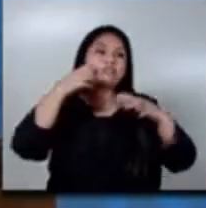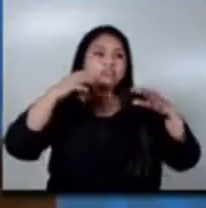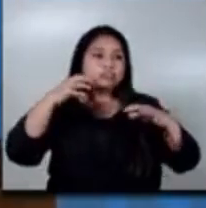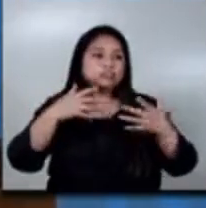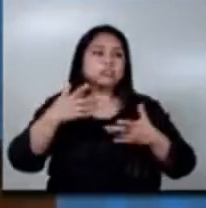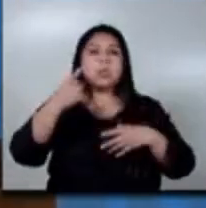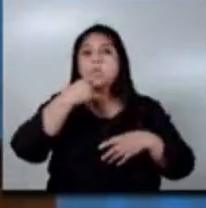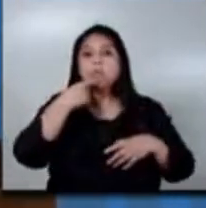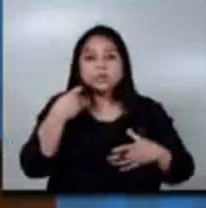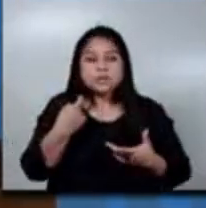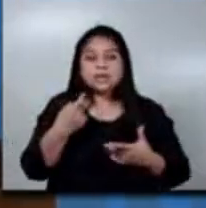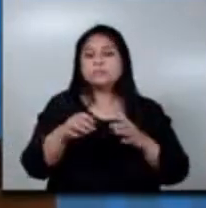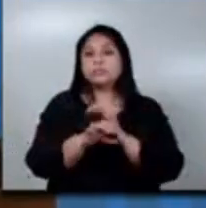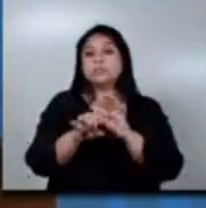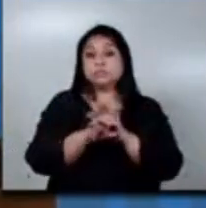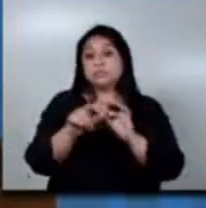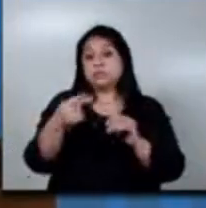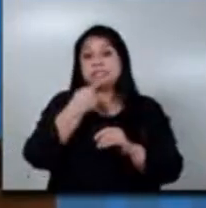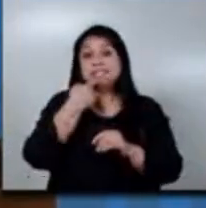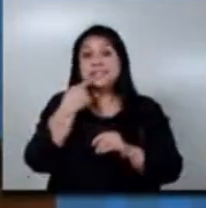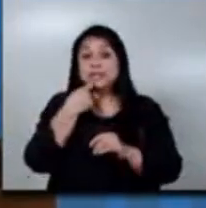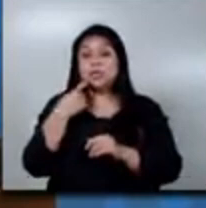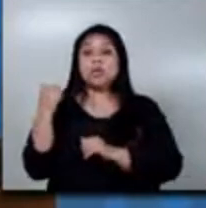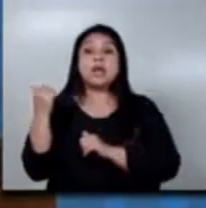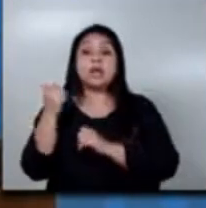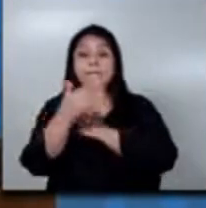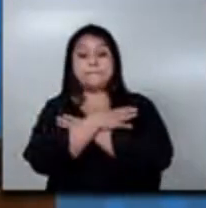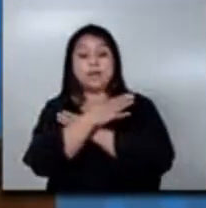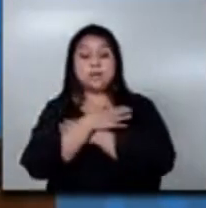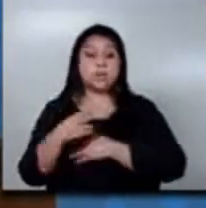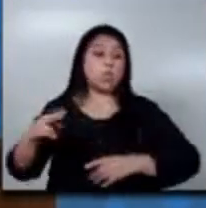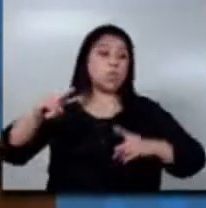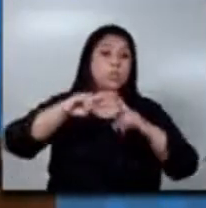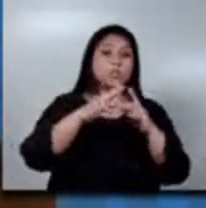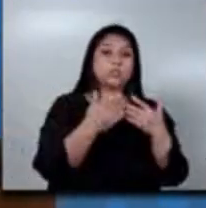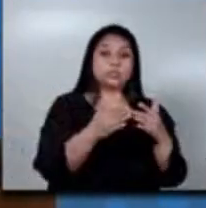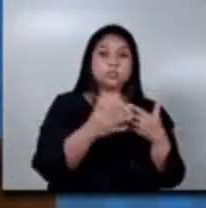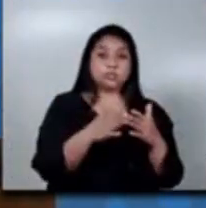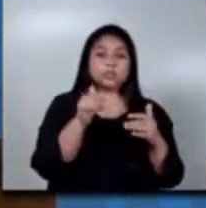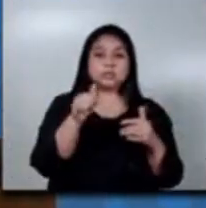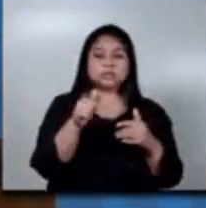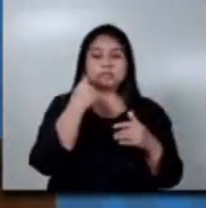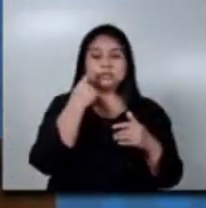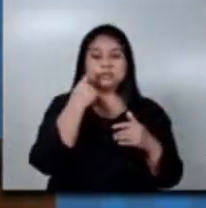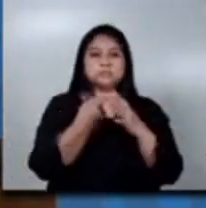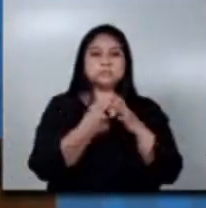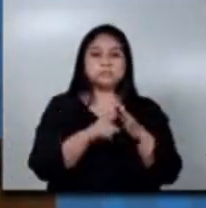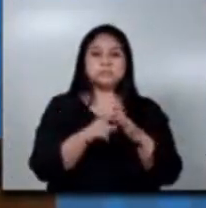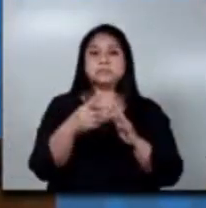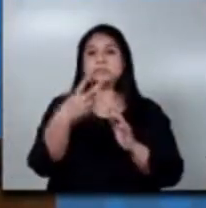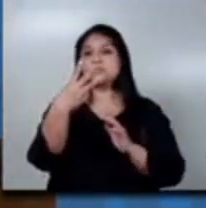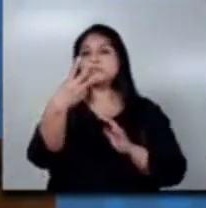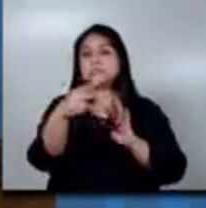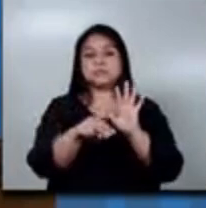el caso de la sequía, que ya dijimos que es del mes de mayo al mes de octubre, se van a detonar tres niveles.